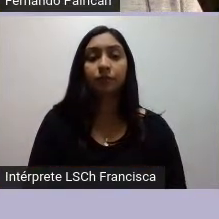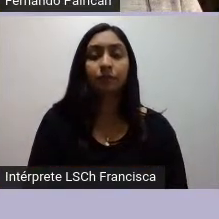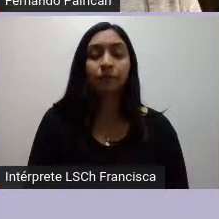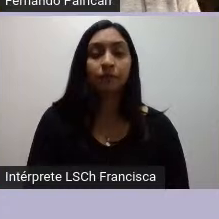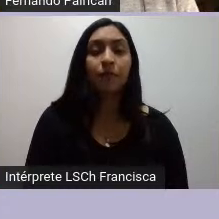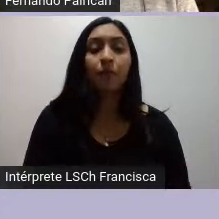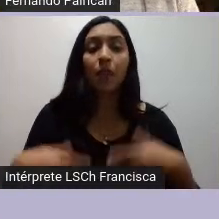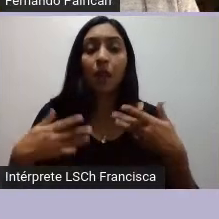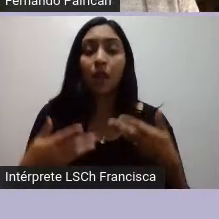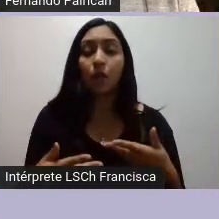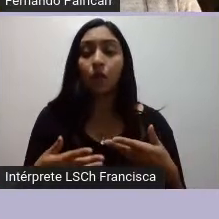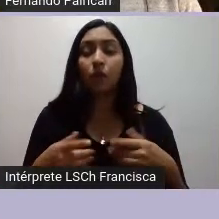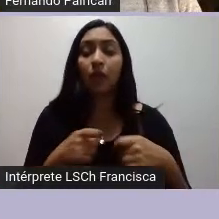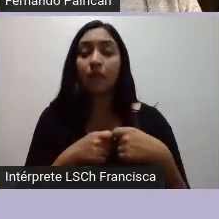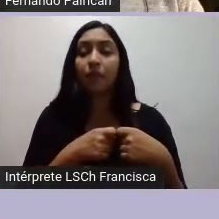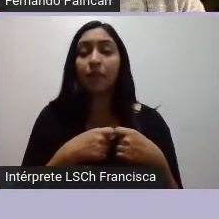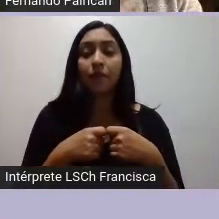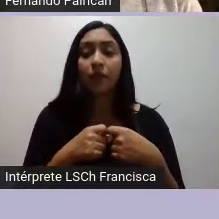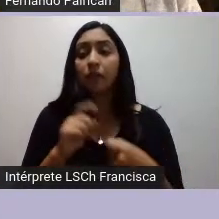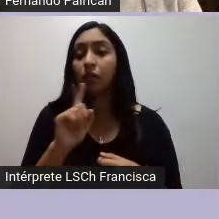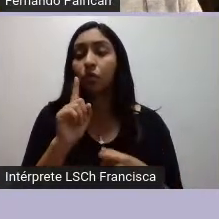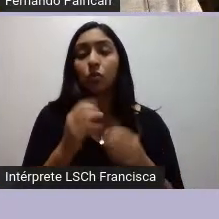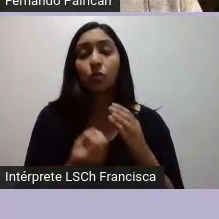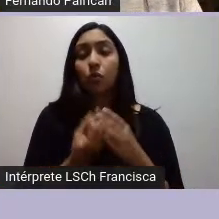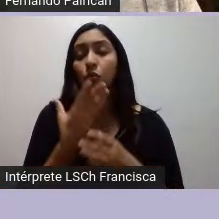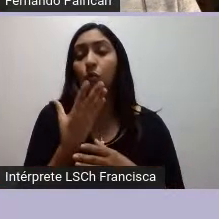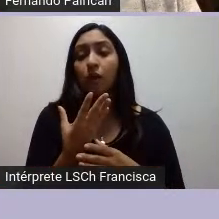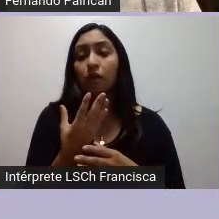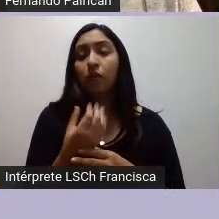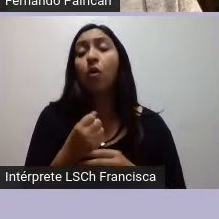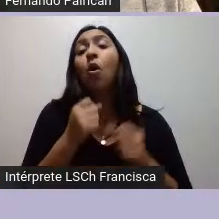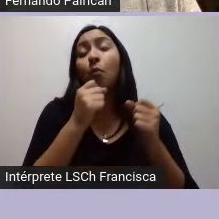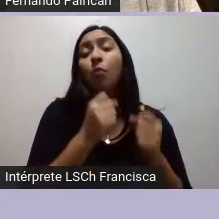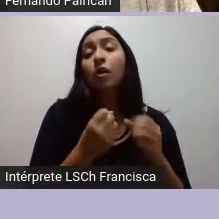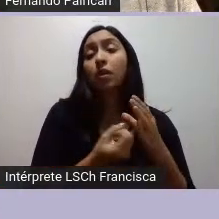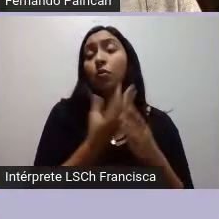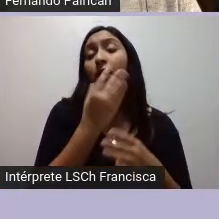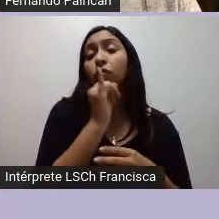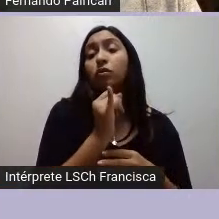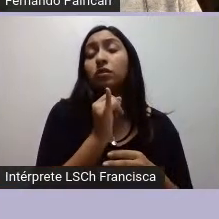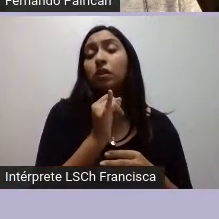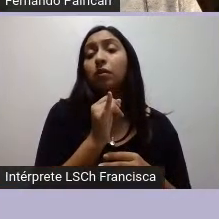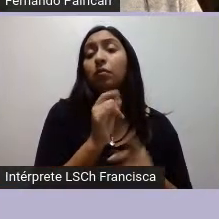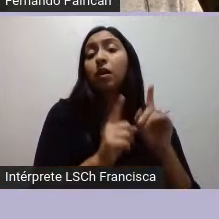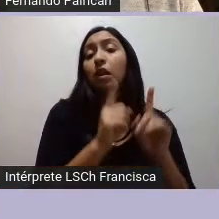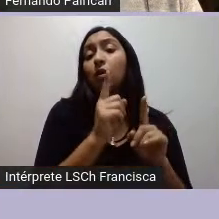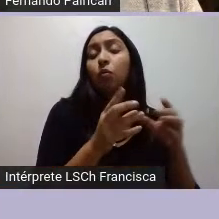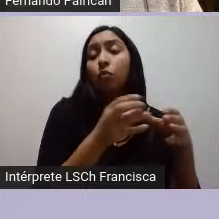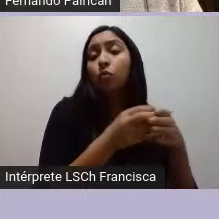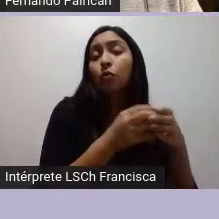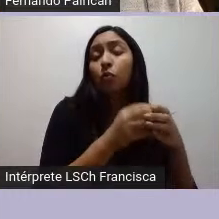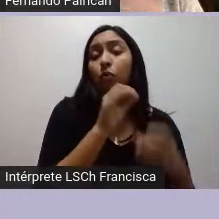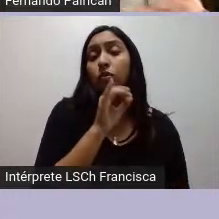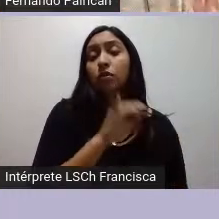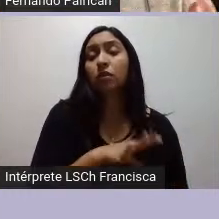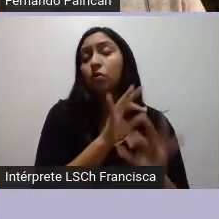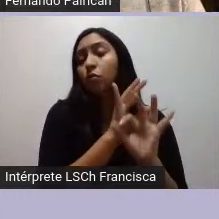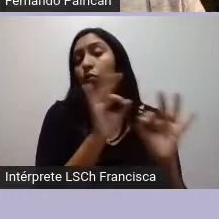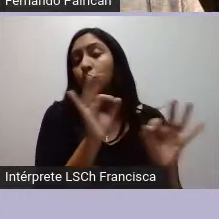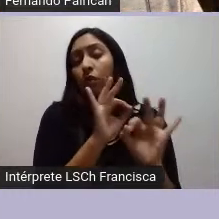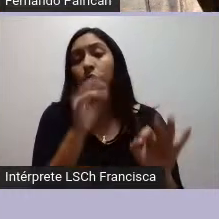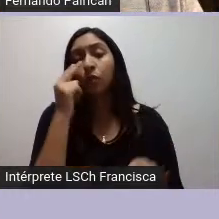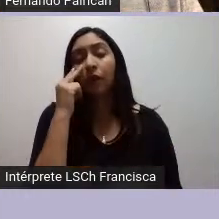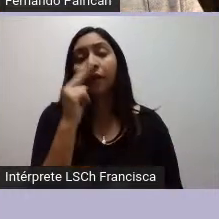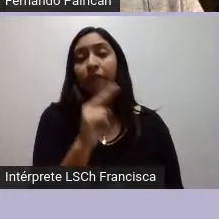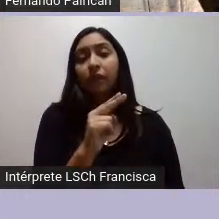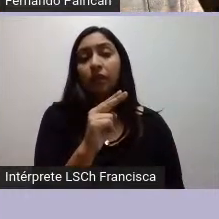no es nuevo es tal vez nuevo para un sector chileno que nunca nos visualizó